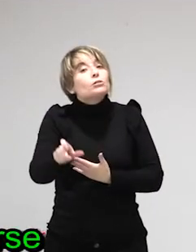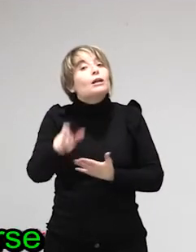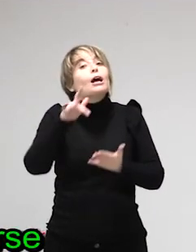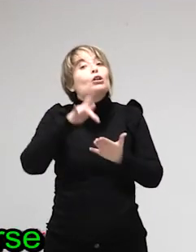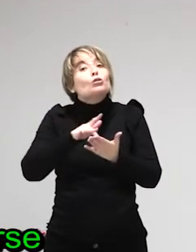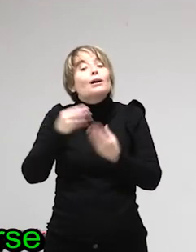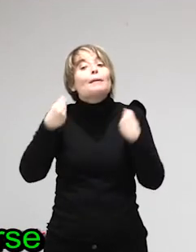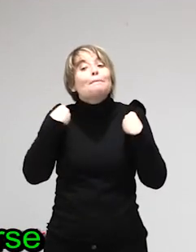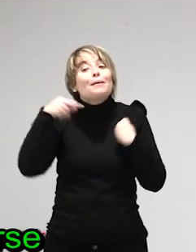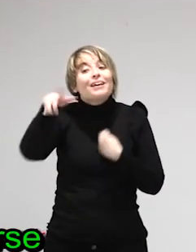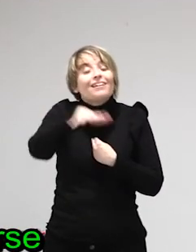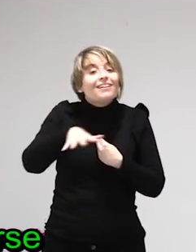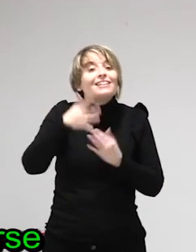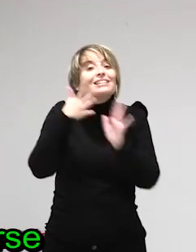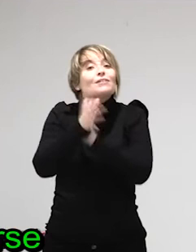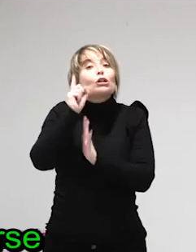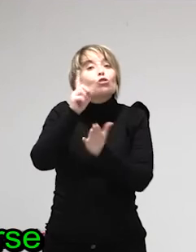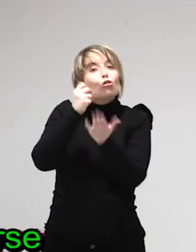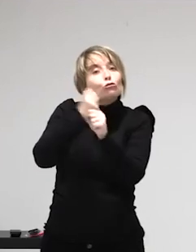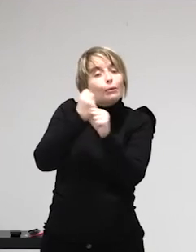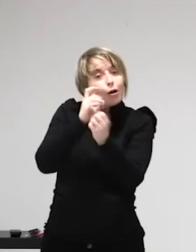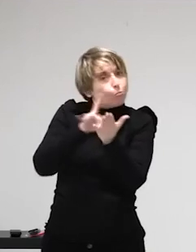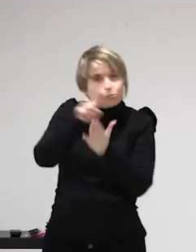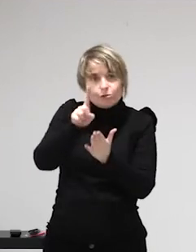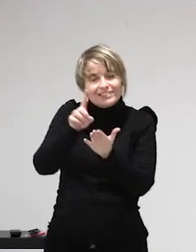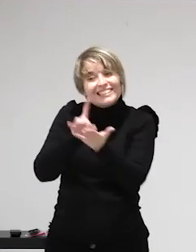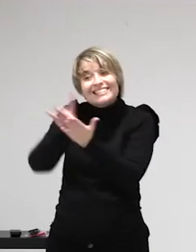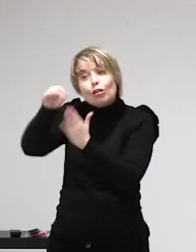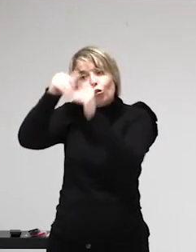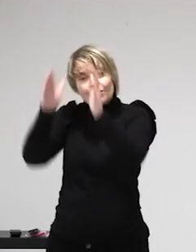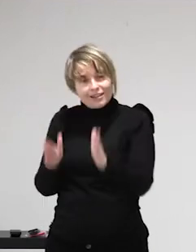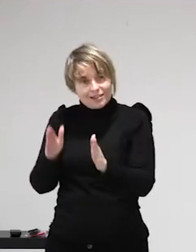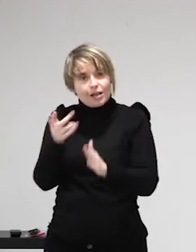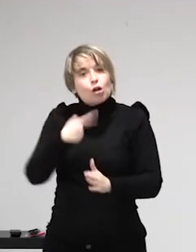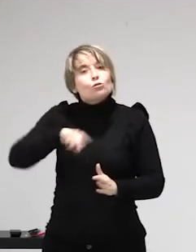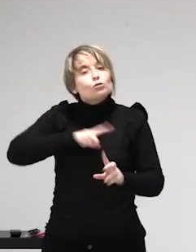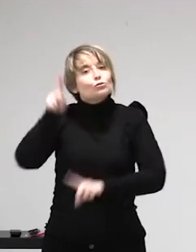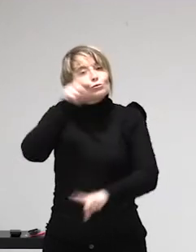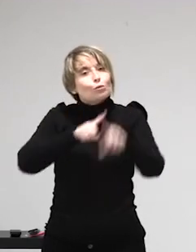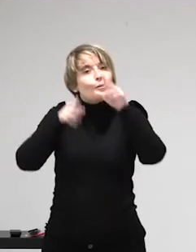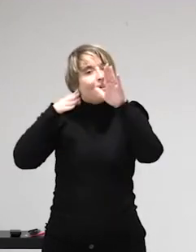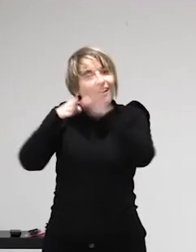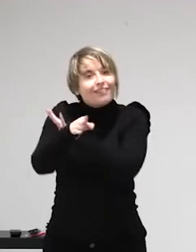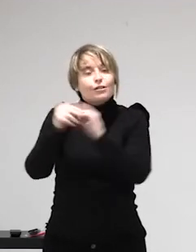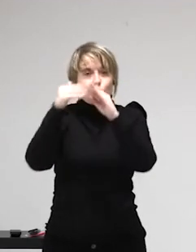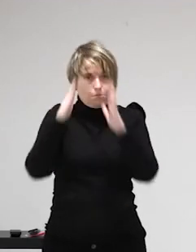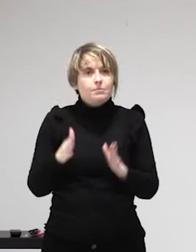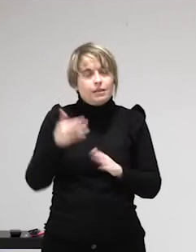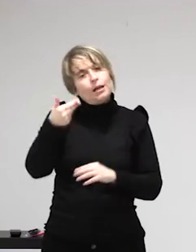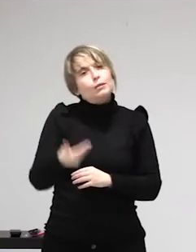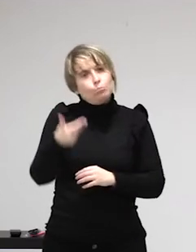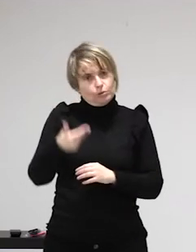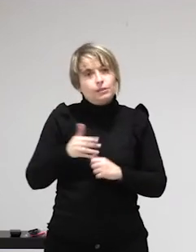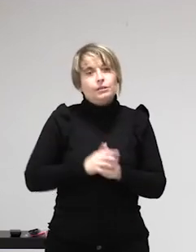personas tengan herramientas legales a las que acogerse en caso de que haya abusos, ¿no? Y de que haya explotación. Nosotras no contamos con esto.